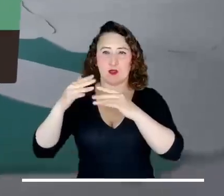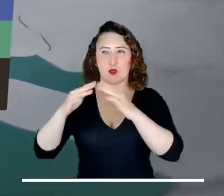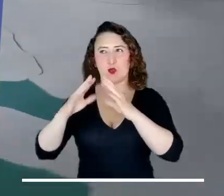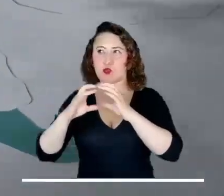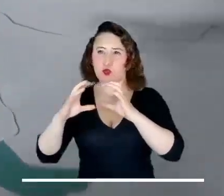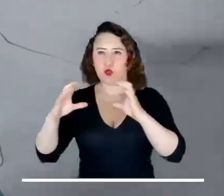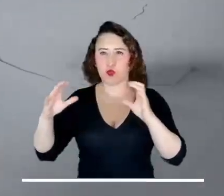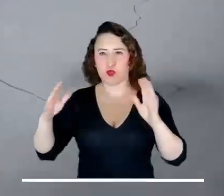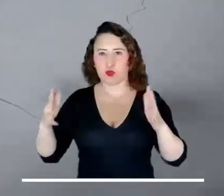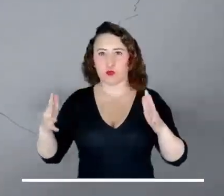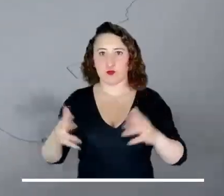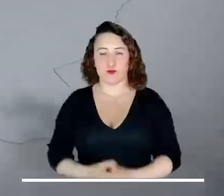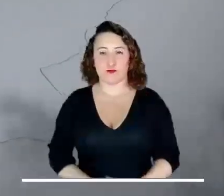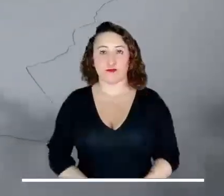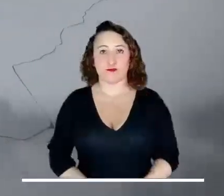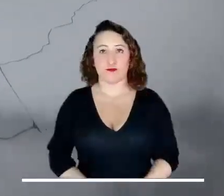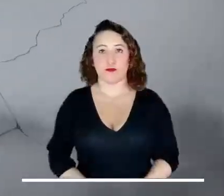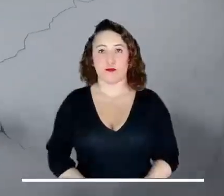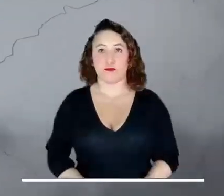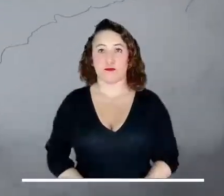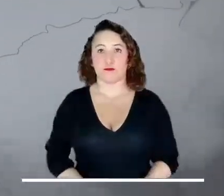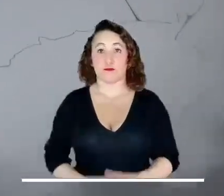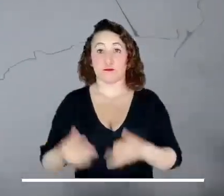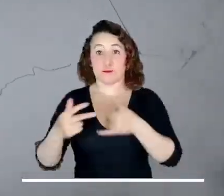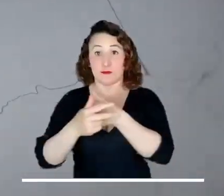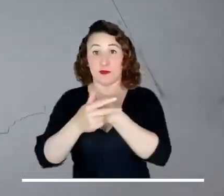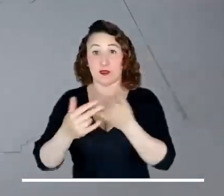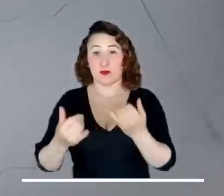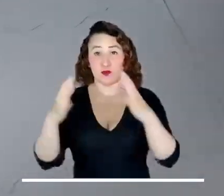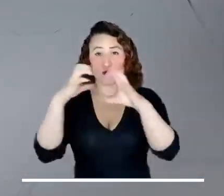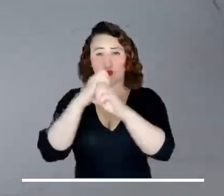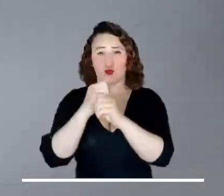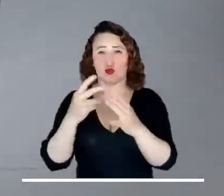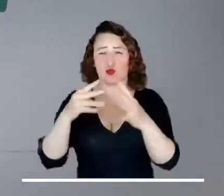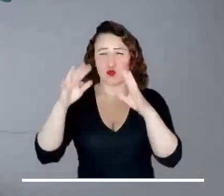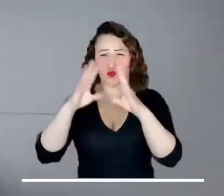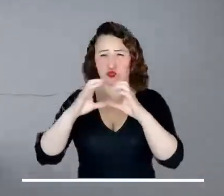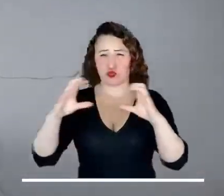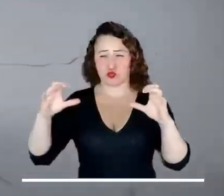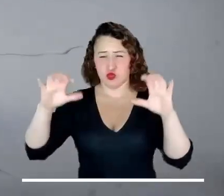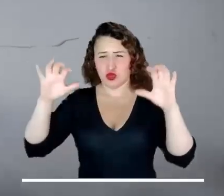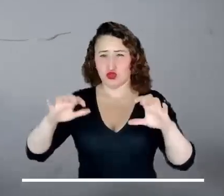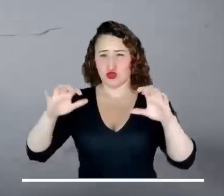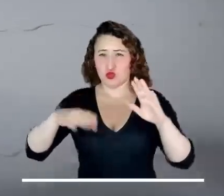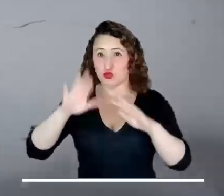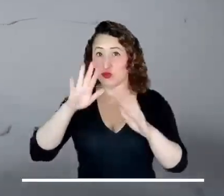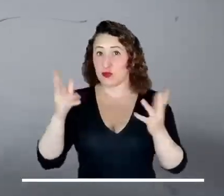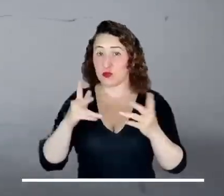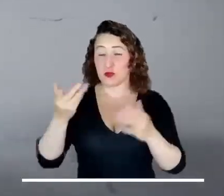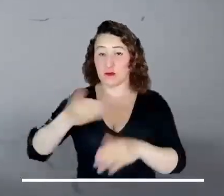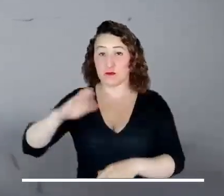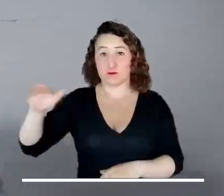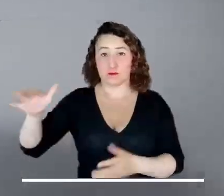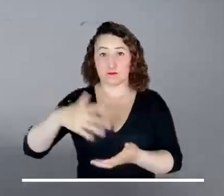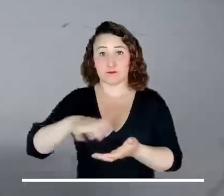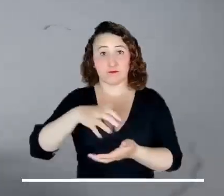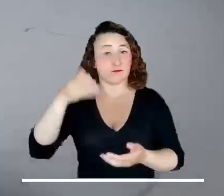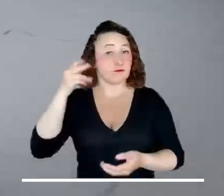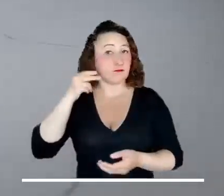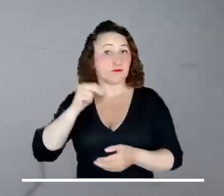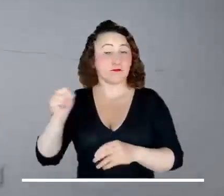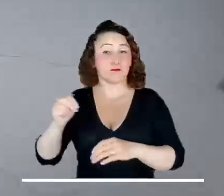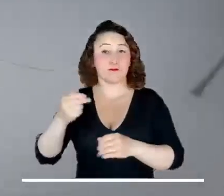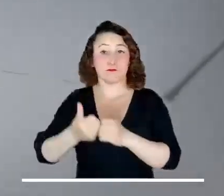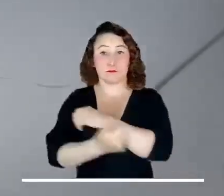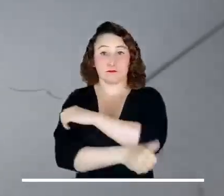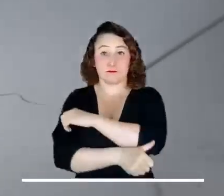con cielo entreligera y parcialmente nublado. Los Andes vivirán una noche nublada y lluviosa, especialmente en Antioquia, Los Santanderes,